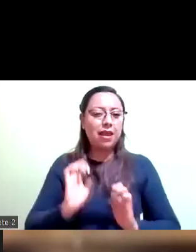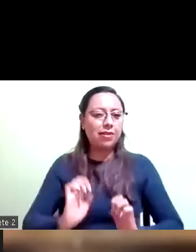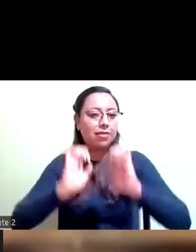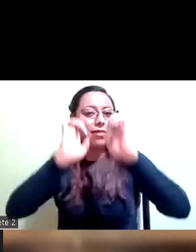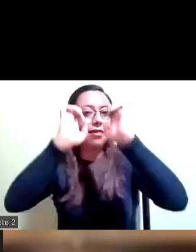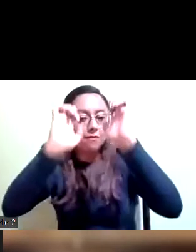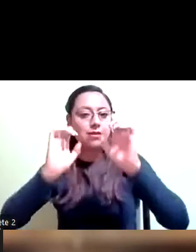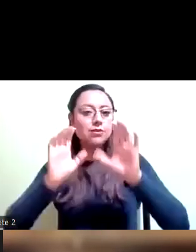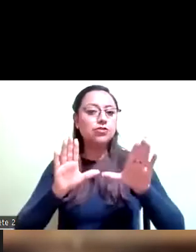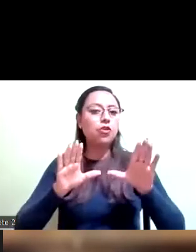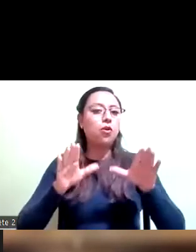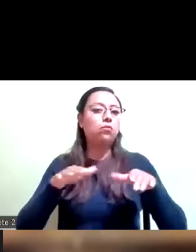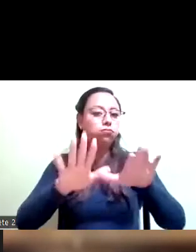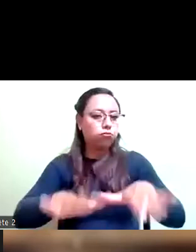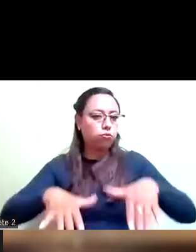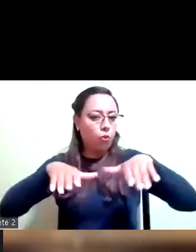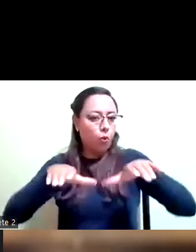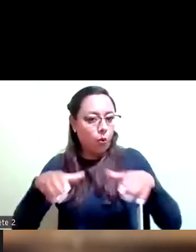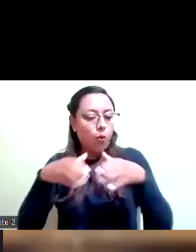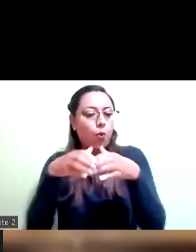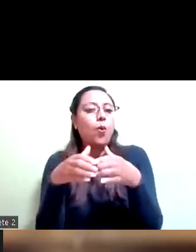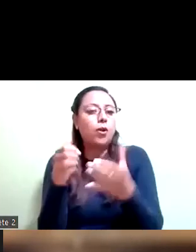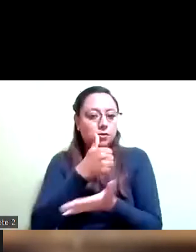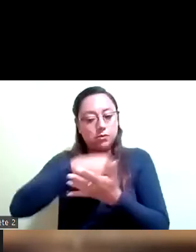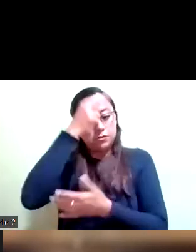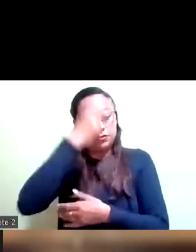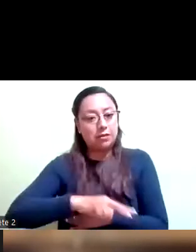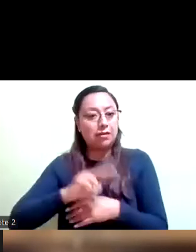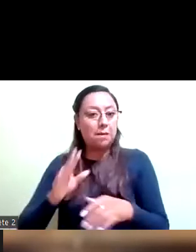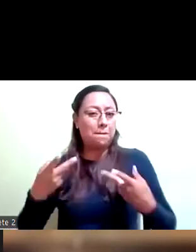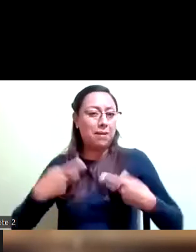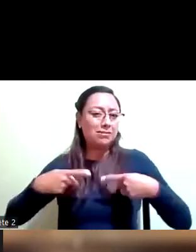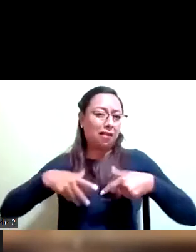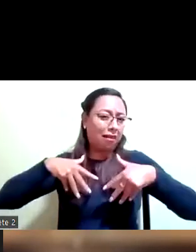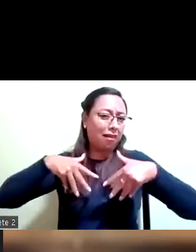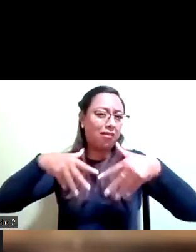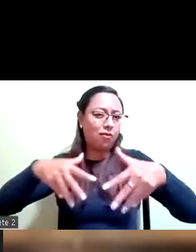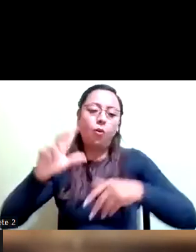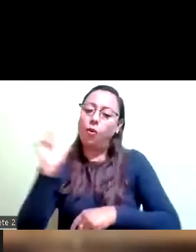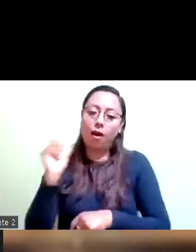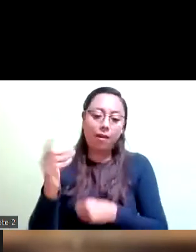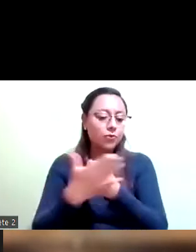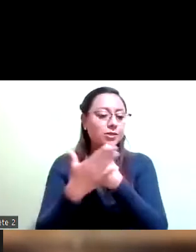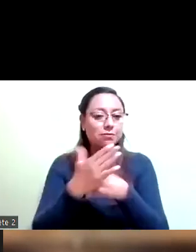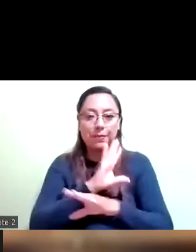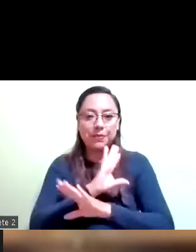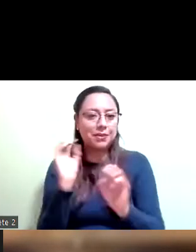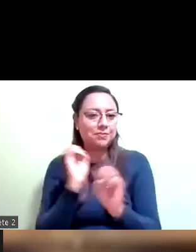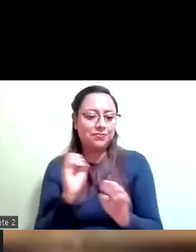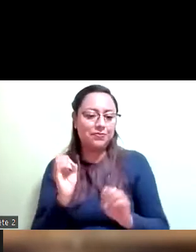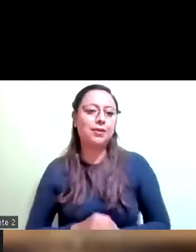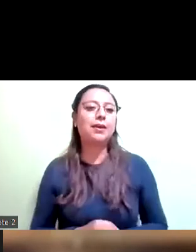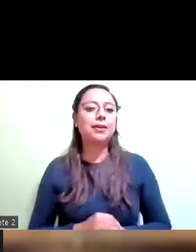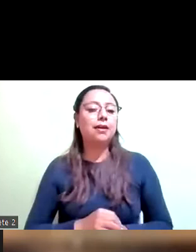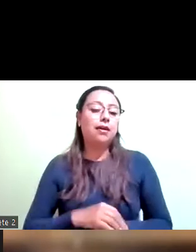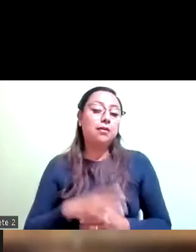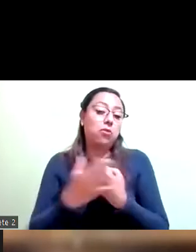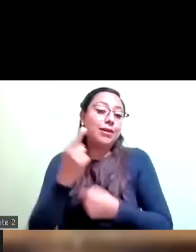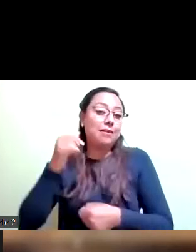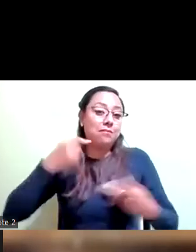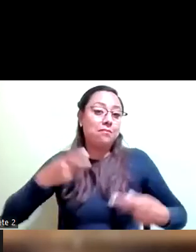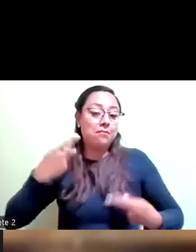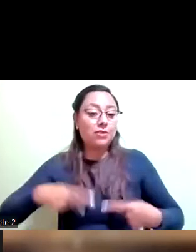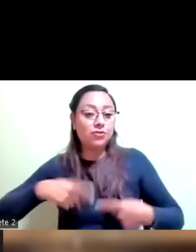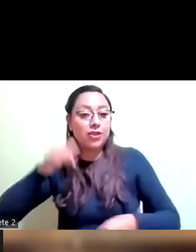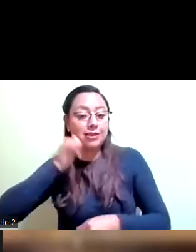solicitando más recursos al Instituto y esta sería una excelente oportunidad para que se pueda fortalecer nuestro Instituto